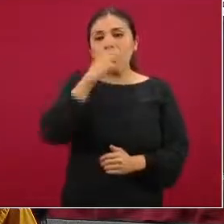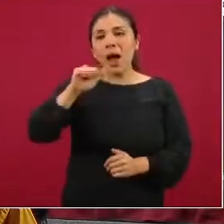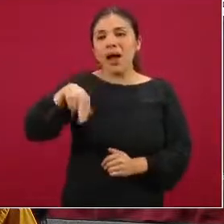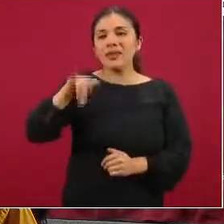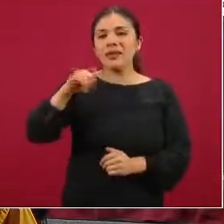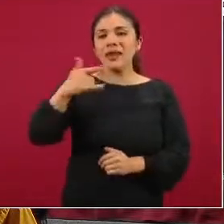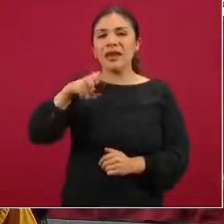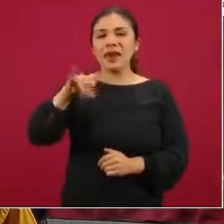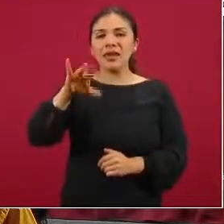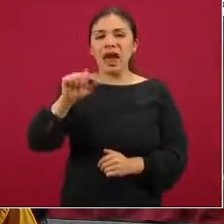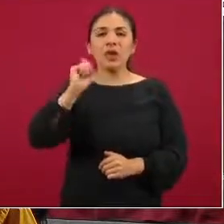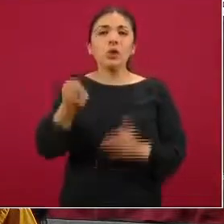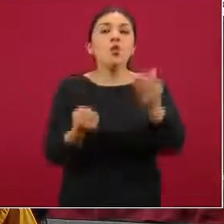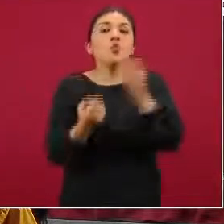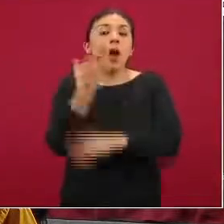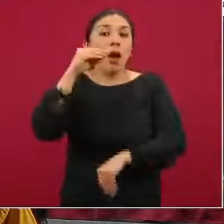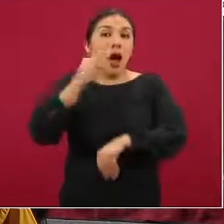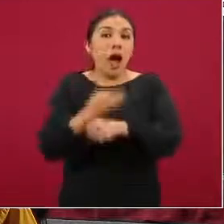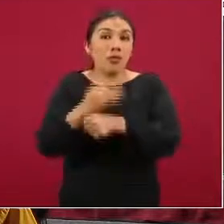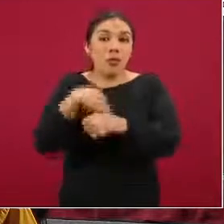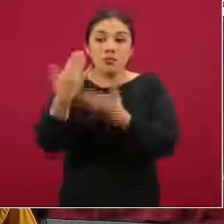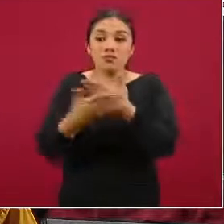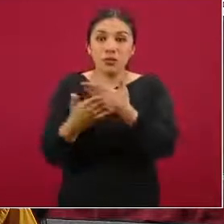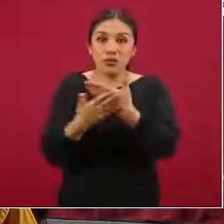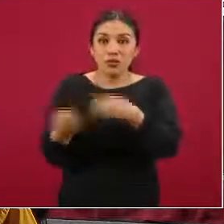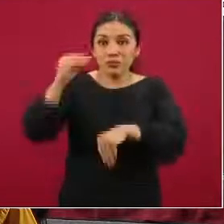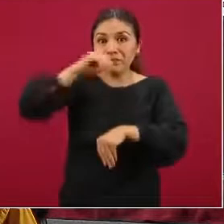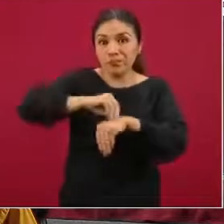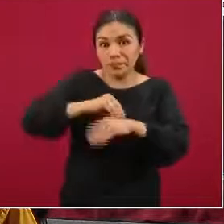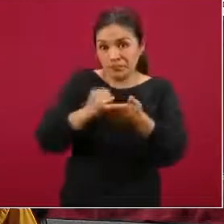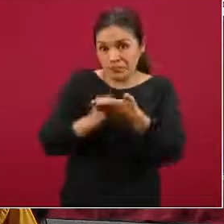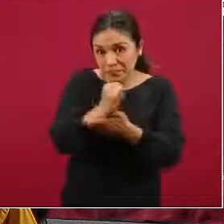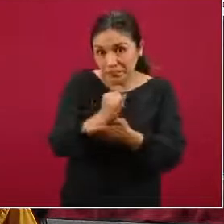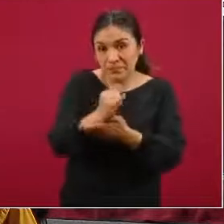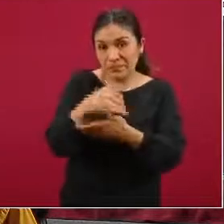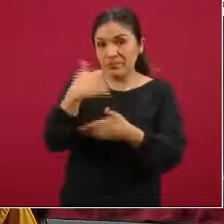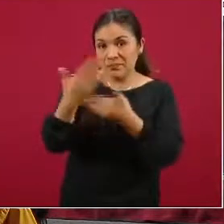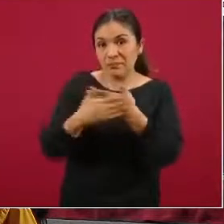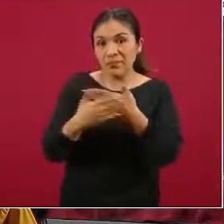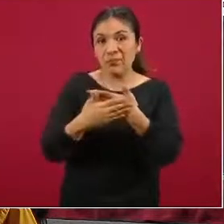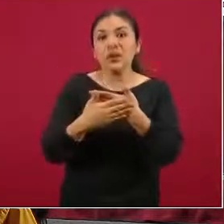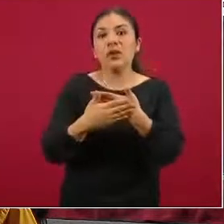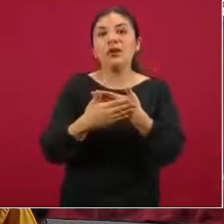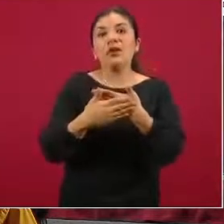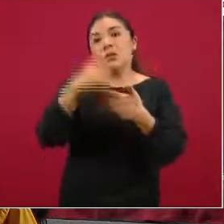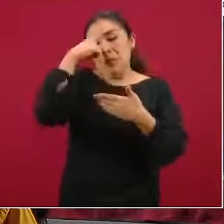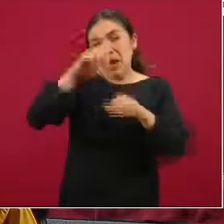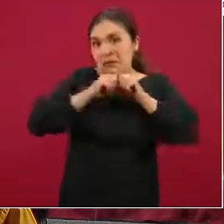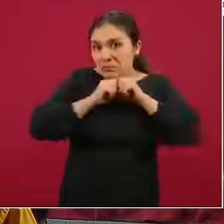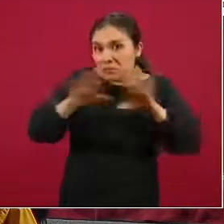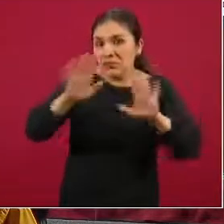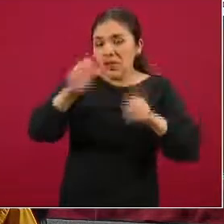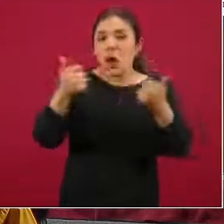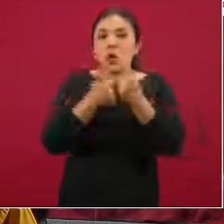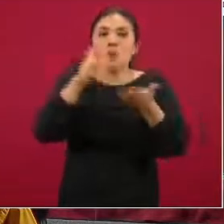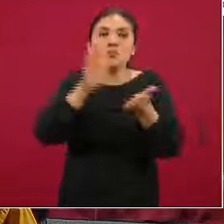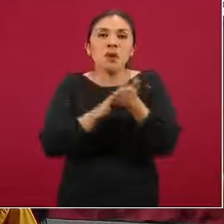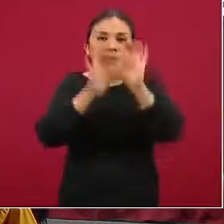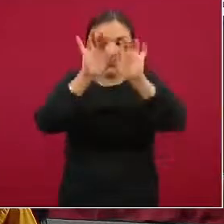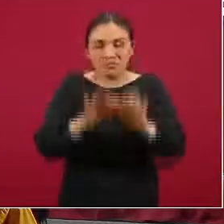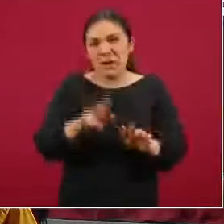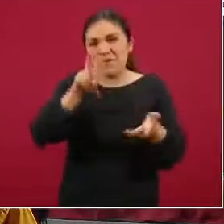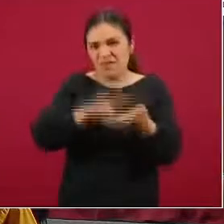precisamente la nueva prueba que está por liberarse, digamos, por emitirse ya sus documentos de